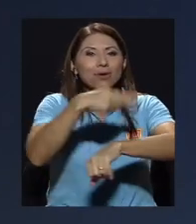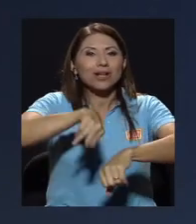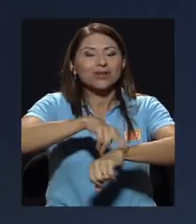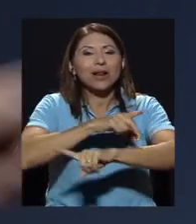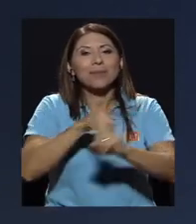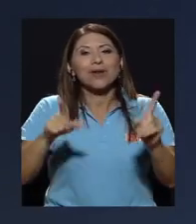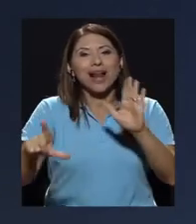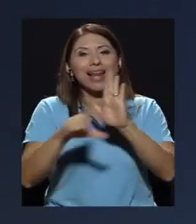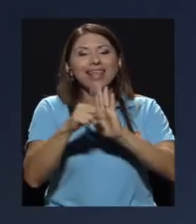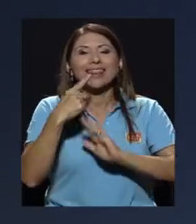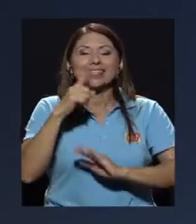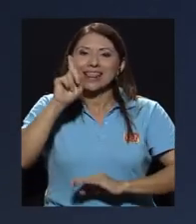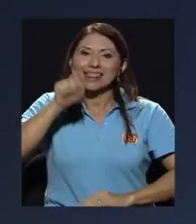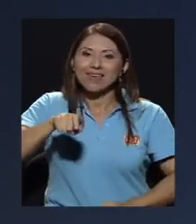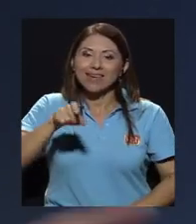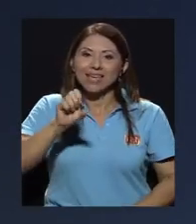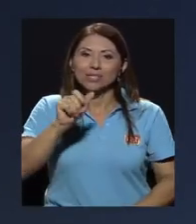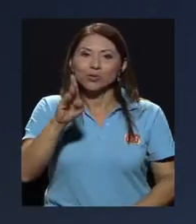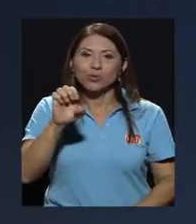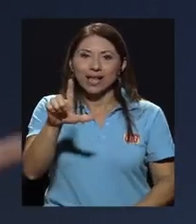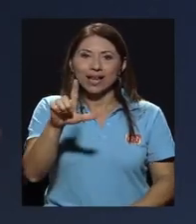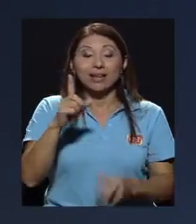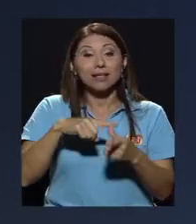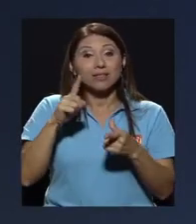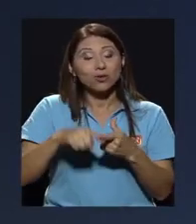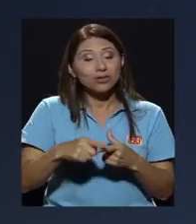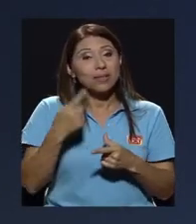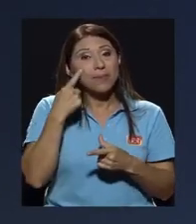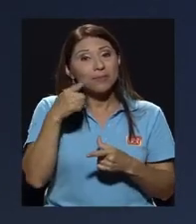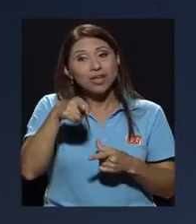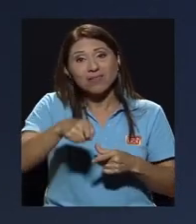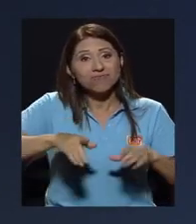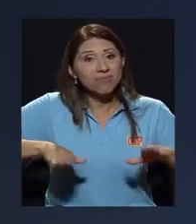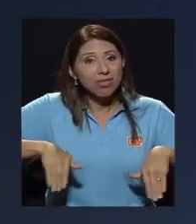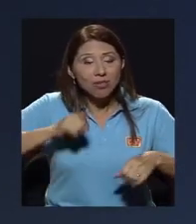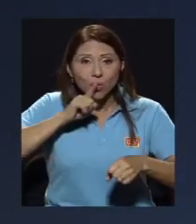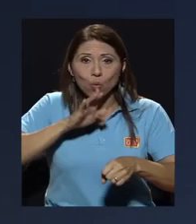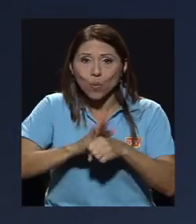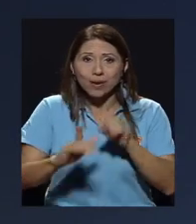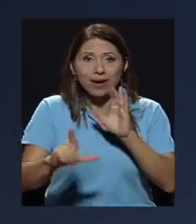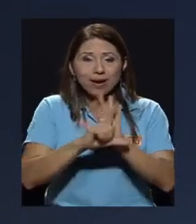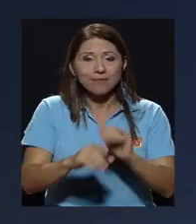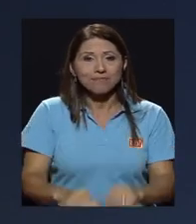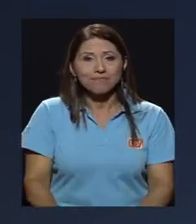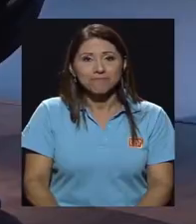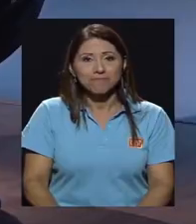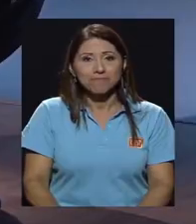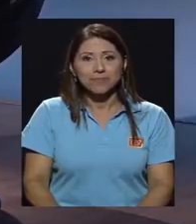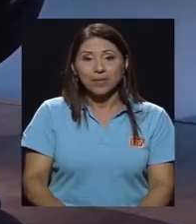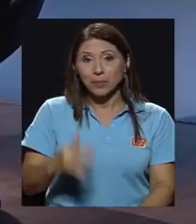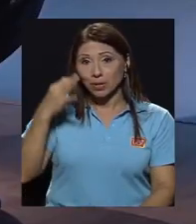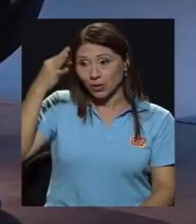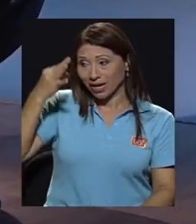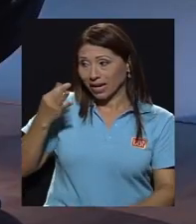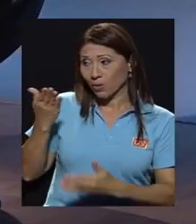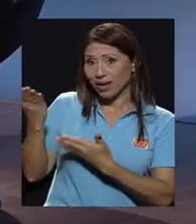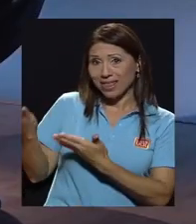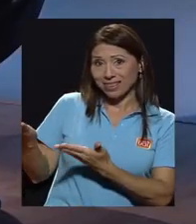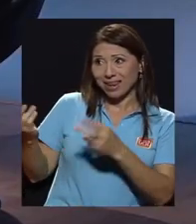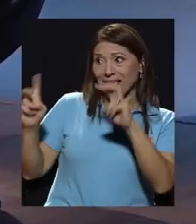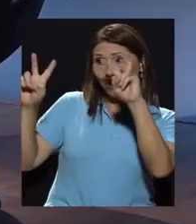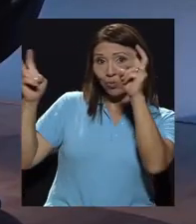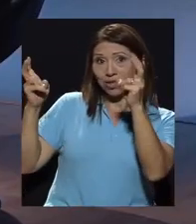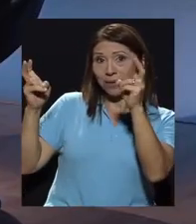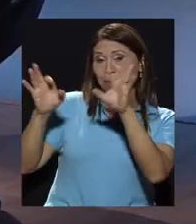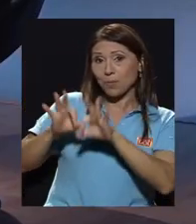ley está establecido que tiene que estar de SUTEL entonces vemos un incumplimiento claro de esta ley creo que Andrea sobre la